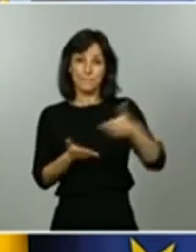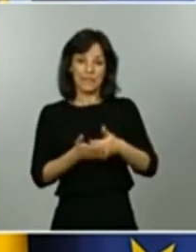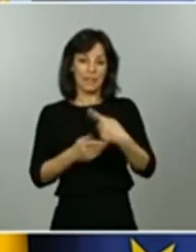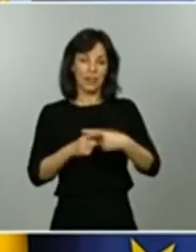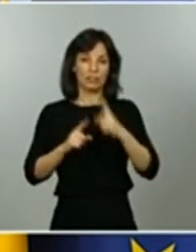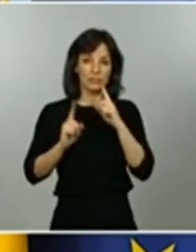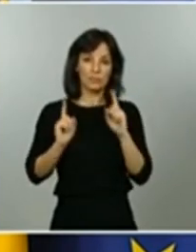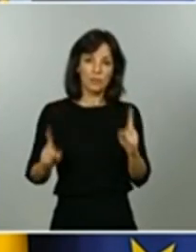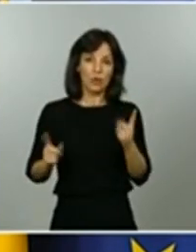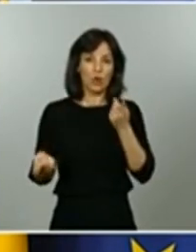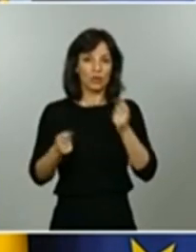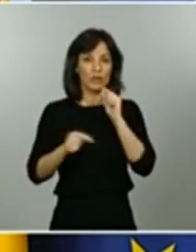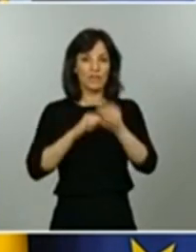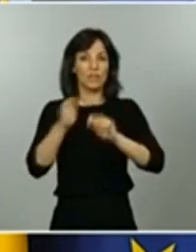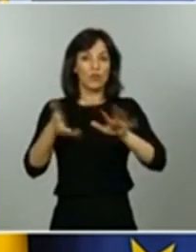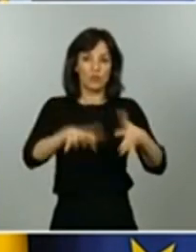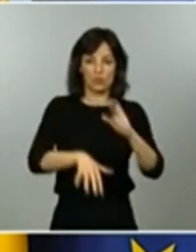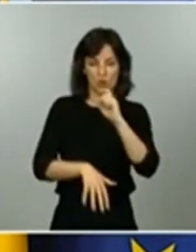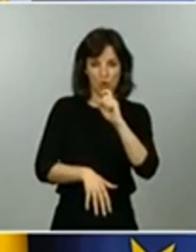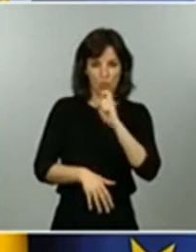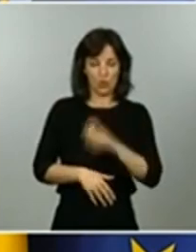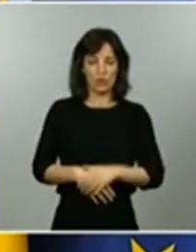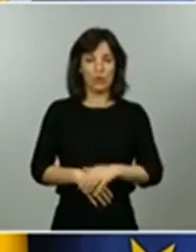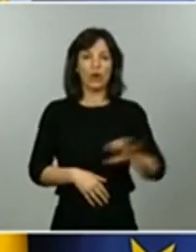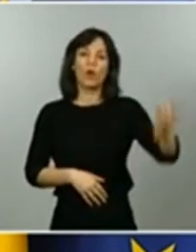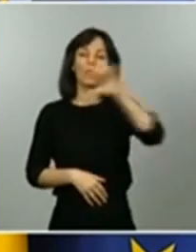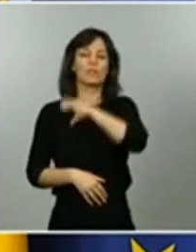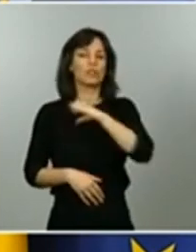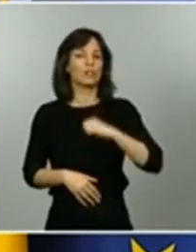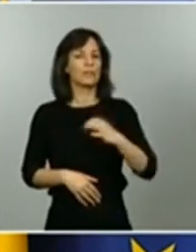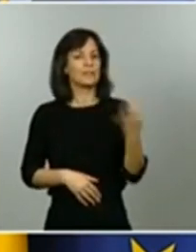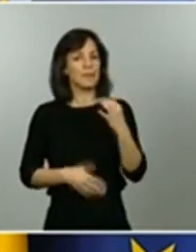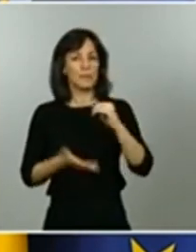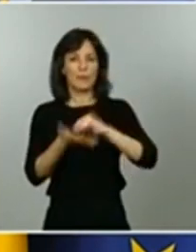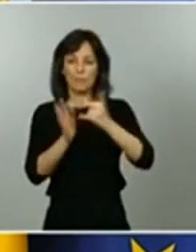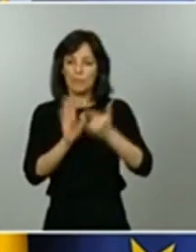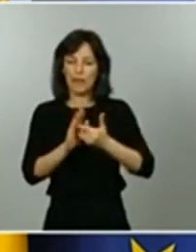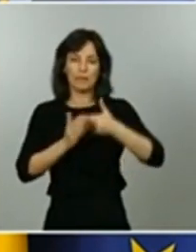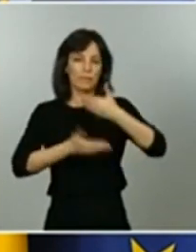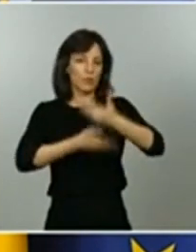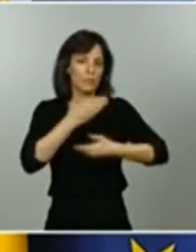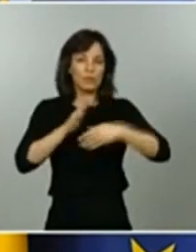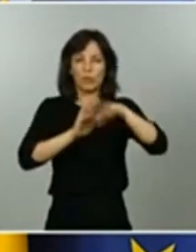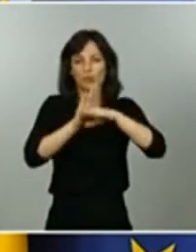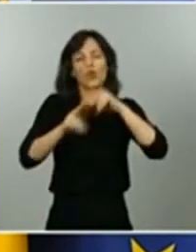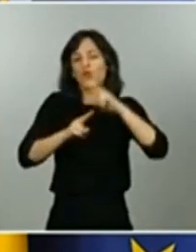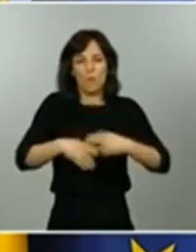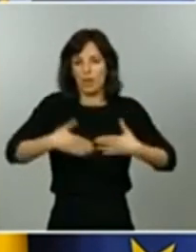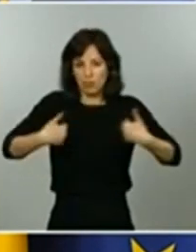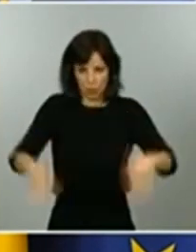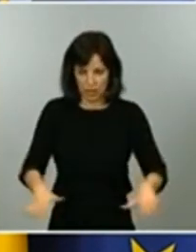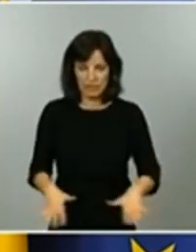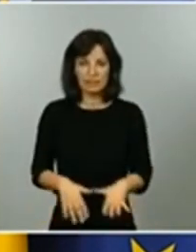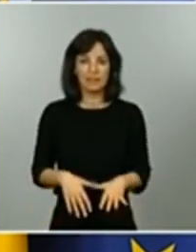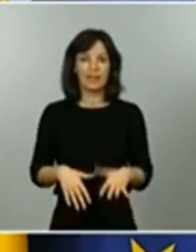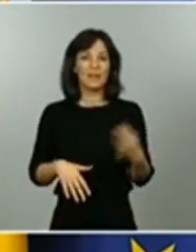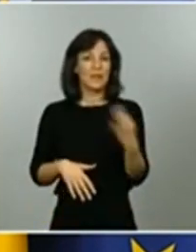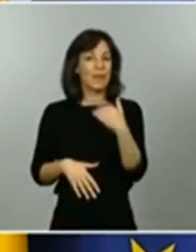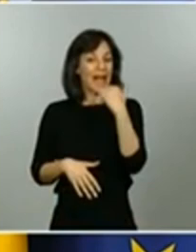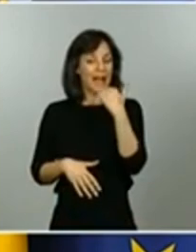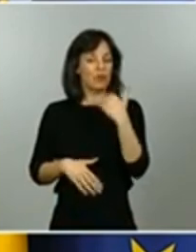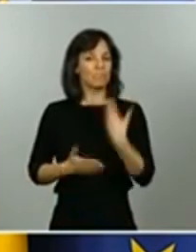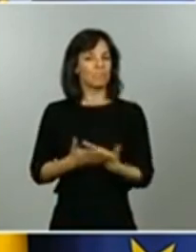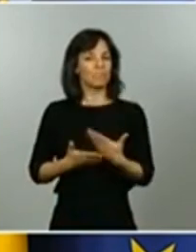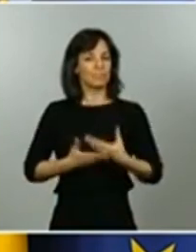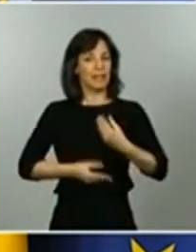infección las comunidades autónomas tienen que tener un plan un procedimiento un protocolo llámenlo como quieran que garantice que se hace que se hace bien